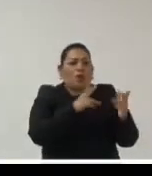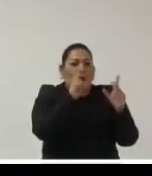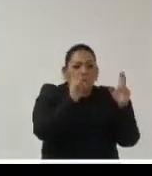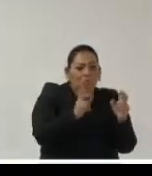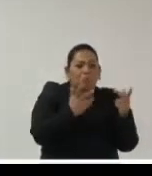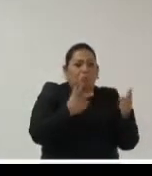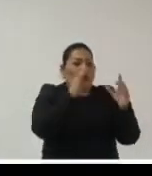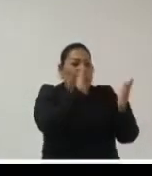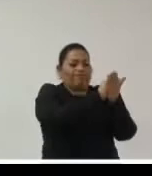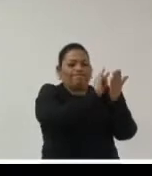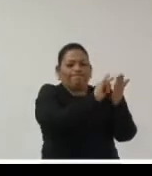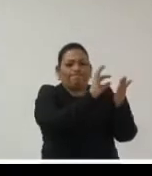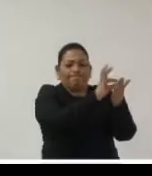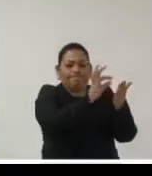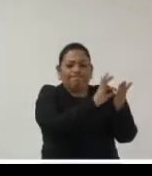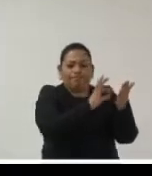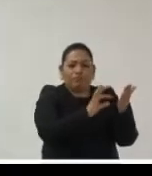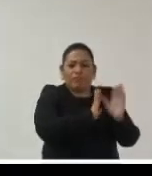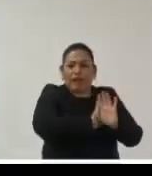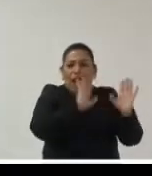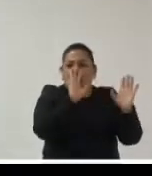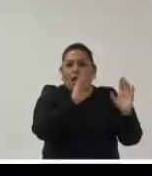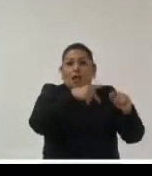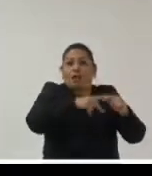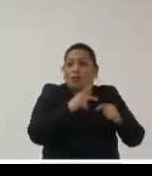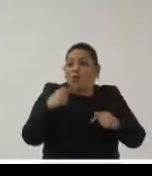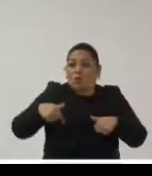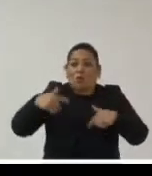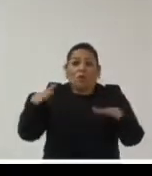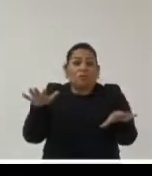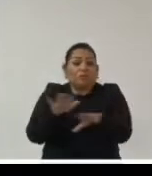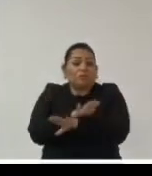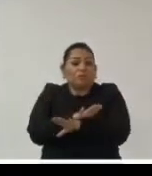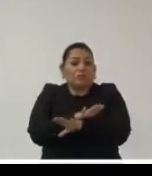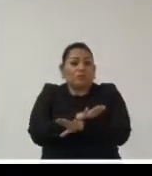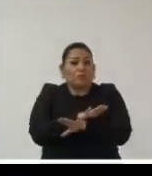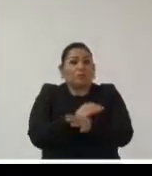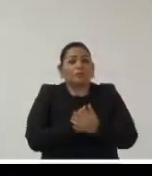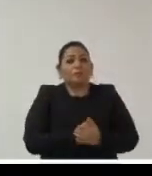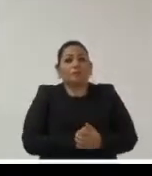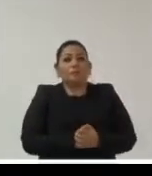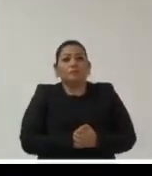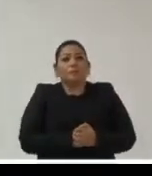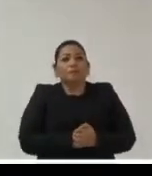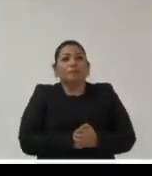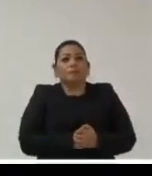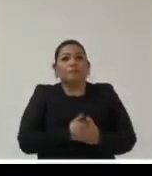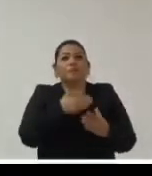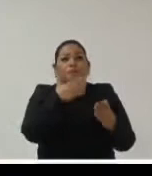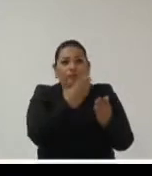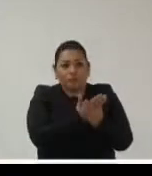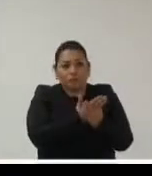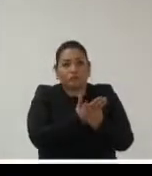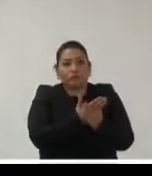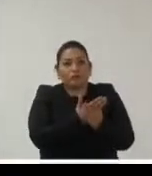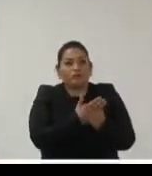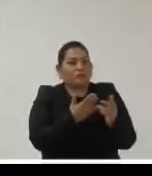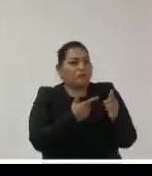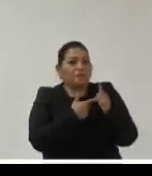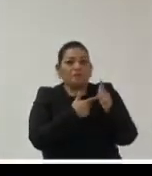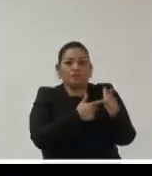sacrificar o darle la espalda o traicionar la práctica archivística también lo mencionaba Daniel el expediente sigue siendo